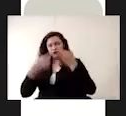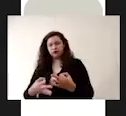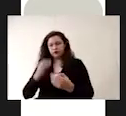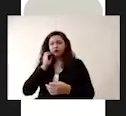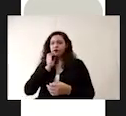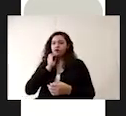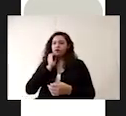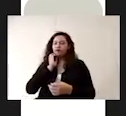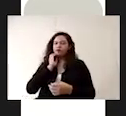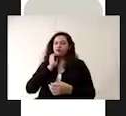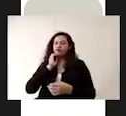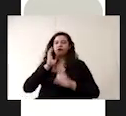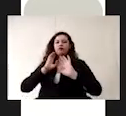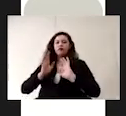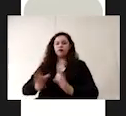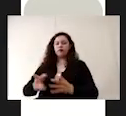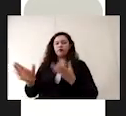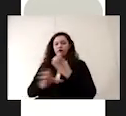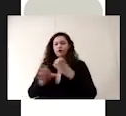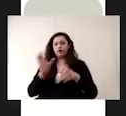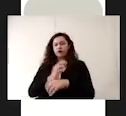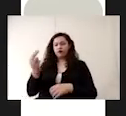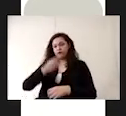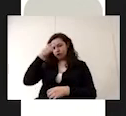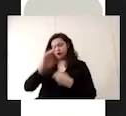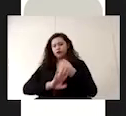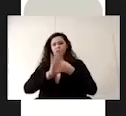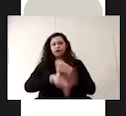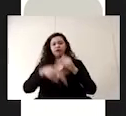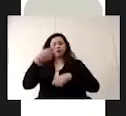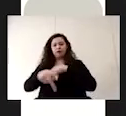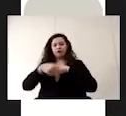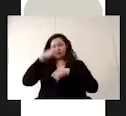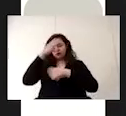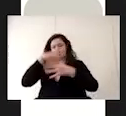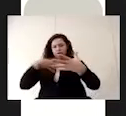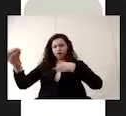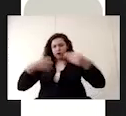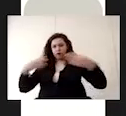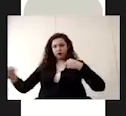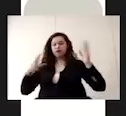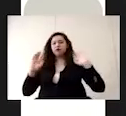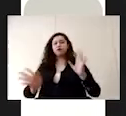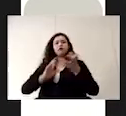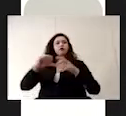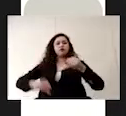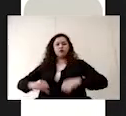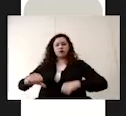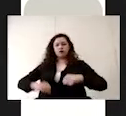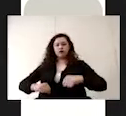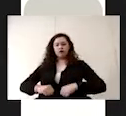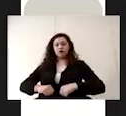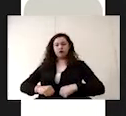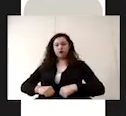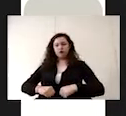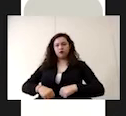se emitieron las disposiciones necesarias para prevenir riesgo de contagio. entre estas actividades estaban